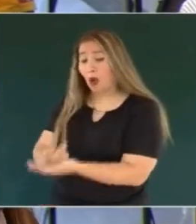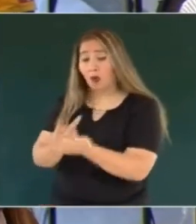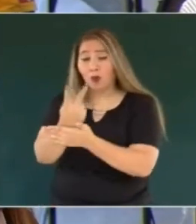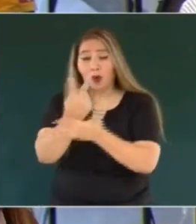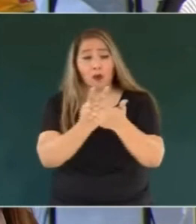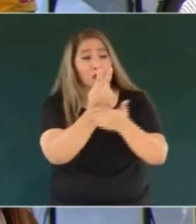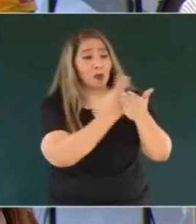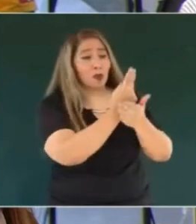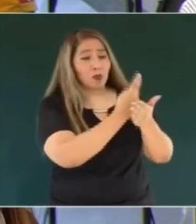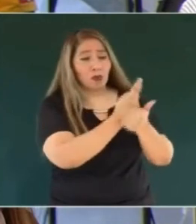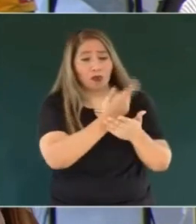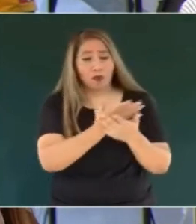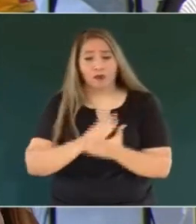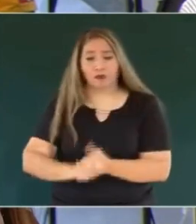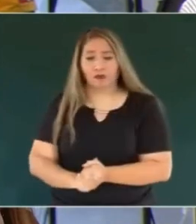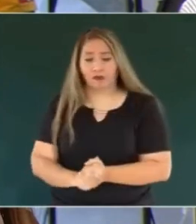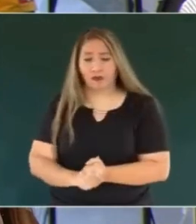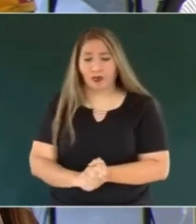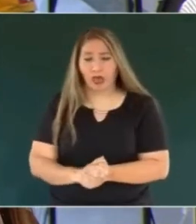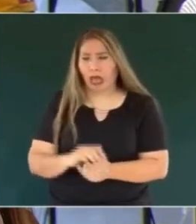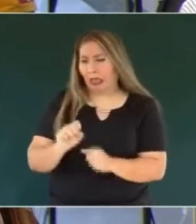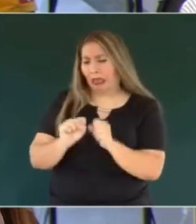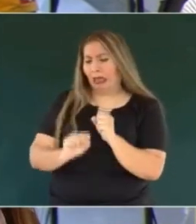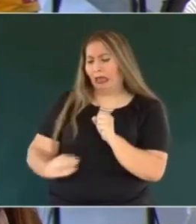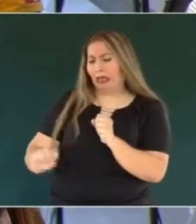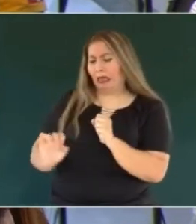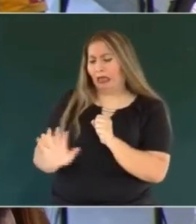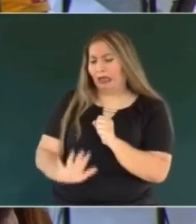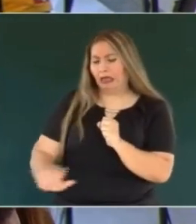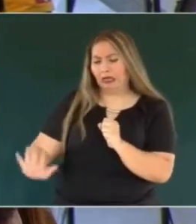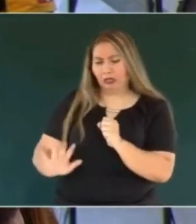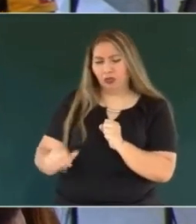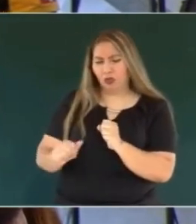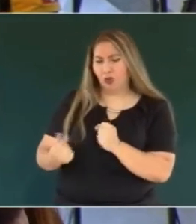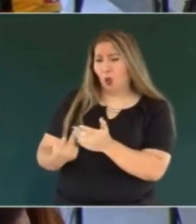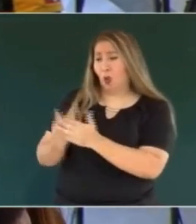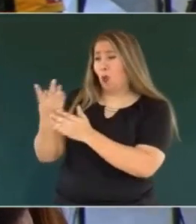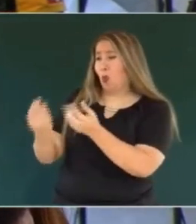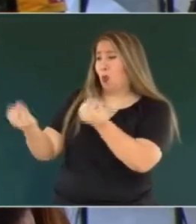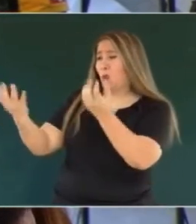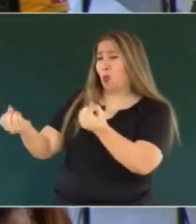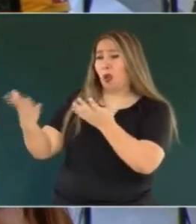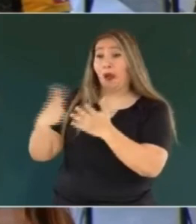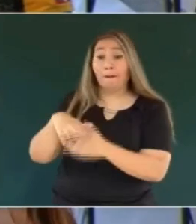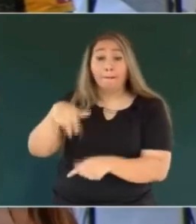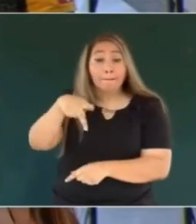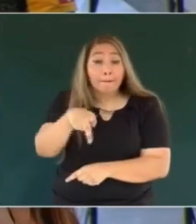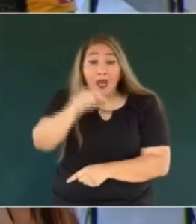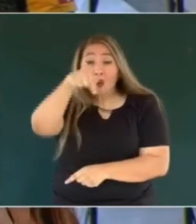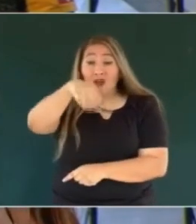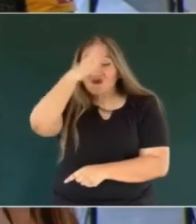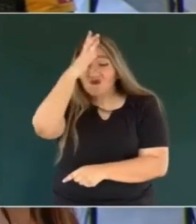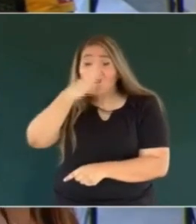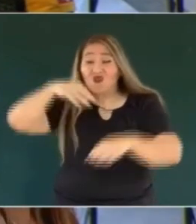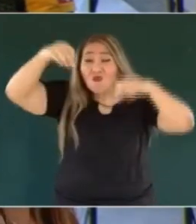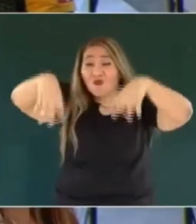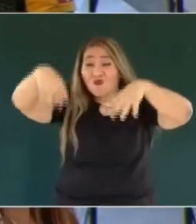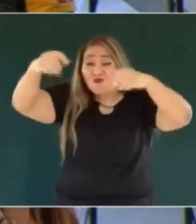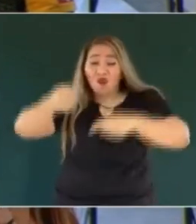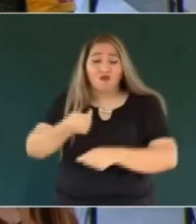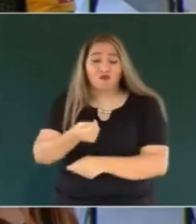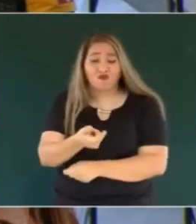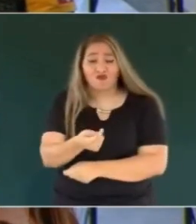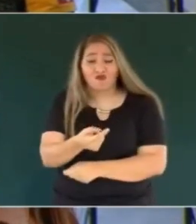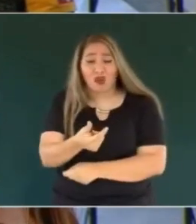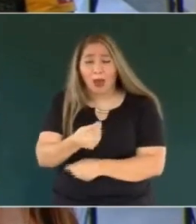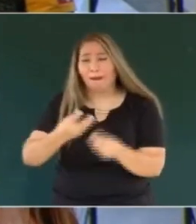quita una piedra, brota el agua, qué cosa tan maravillosa. Nosotros estamos en una zona semidesértica donde nos llueve muy poco, muy poco, pero sin